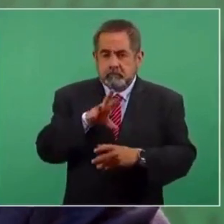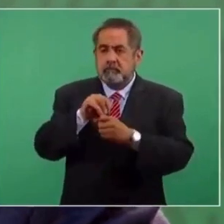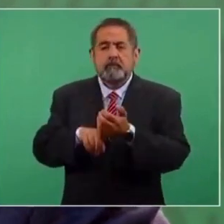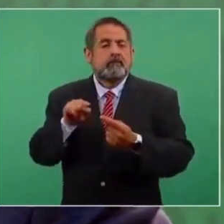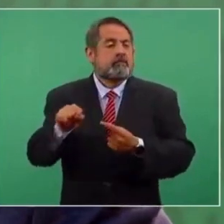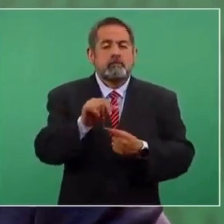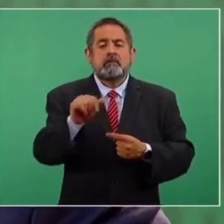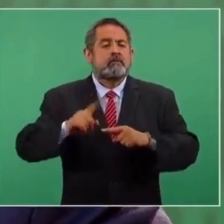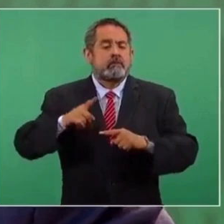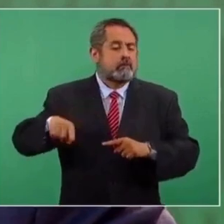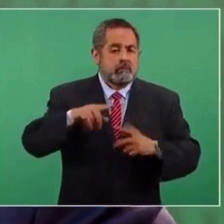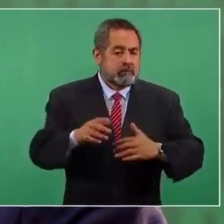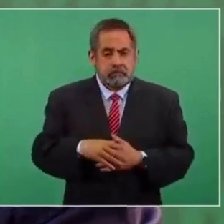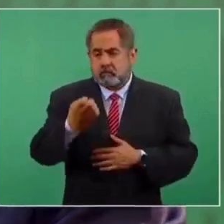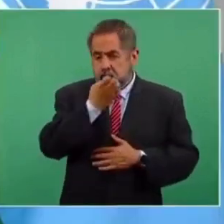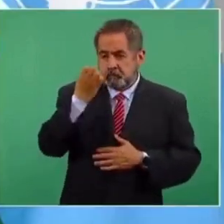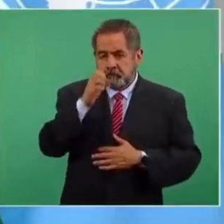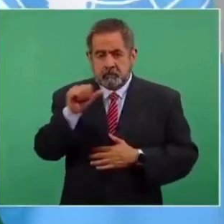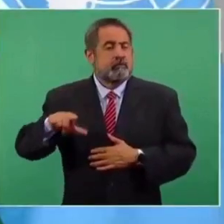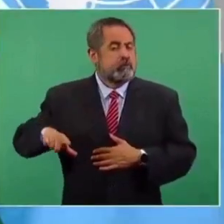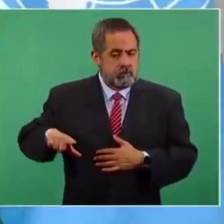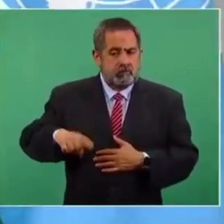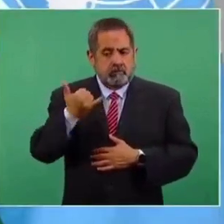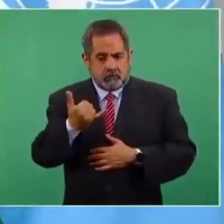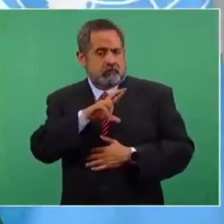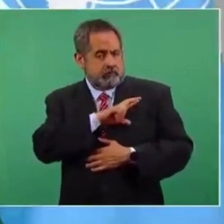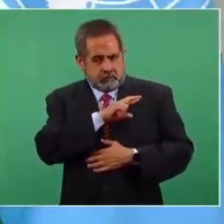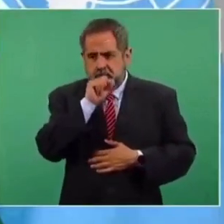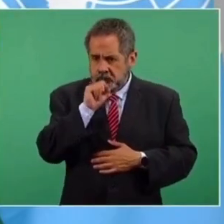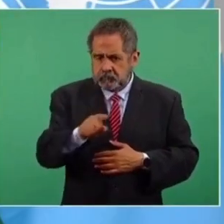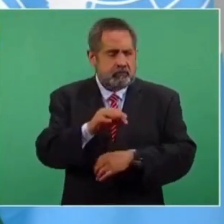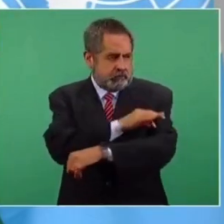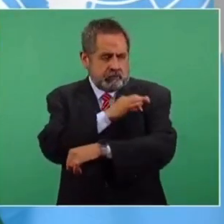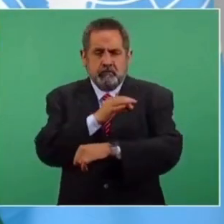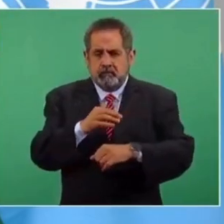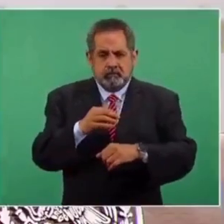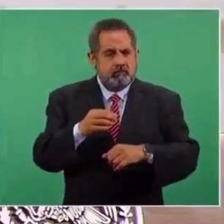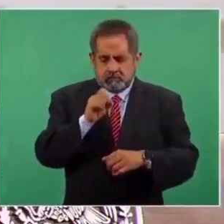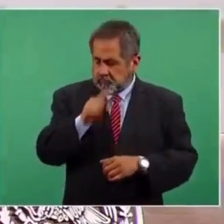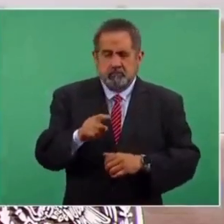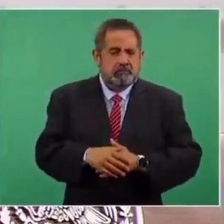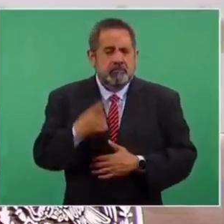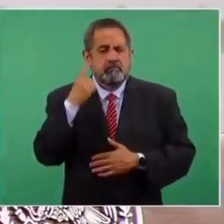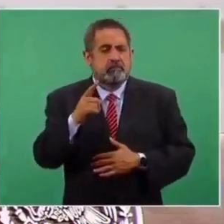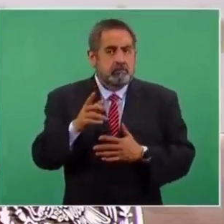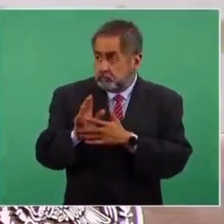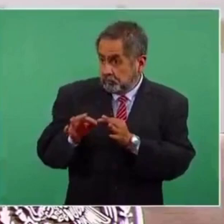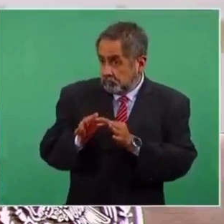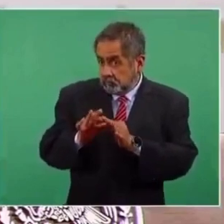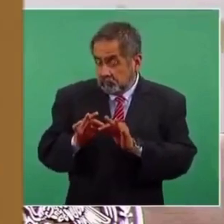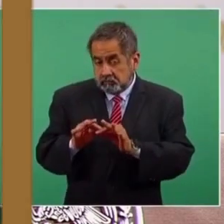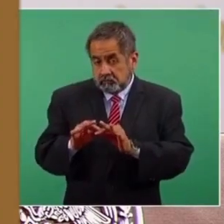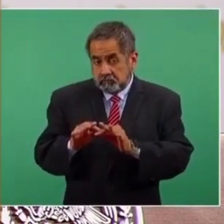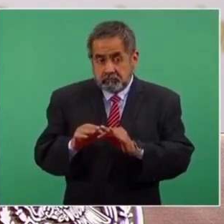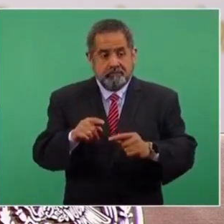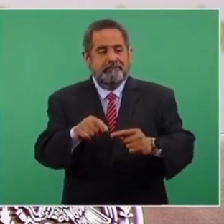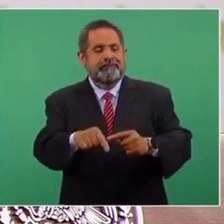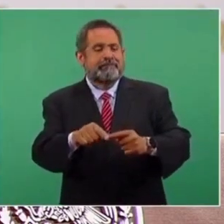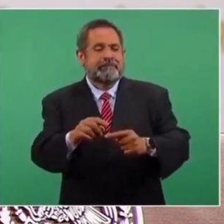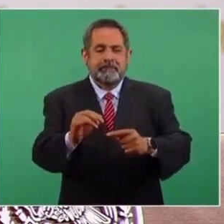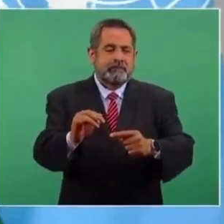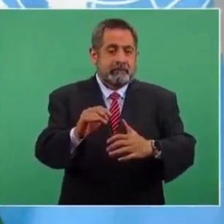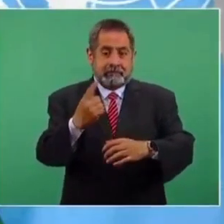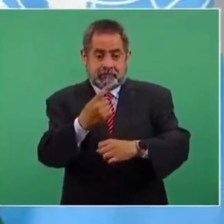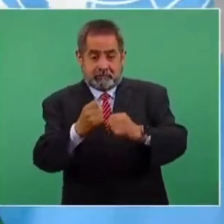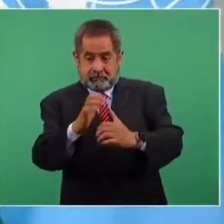incluir a escuelas públicas y privadas, para que podamos, antes de que finalice el ciclo escolar,